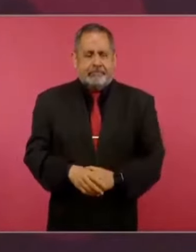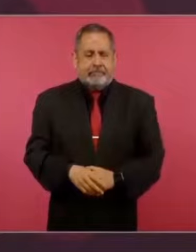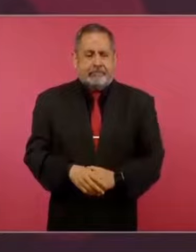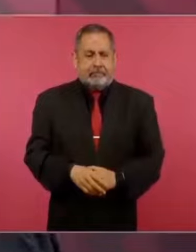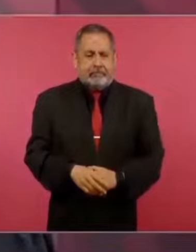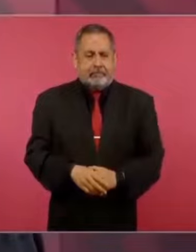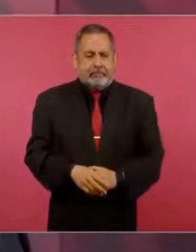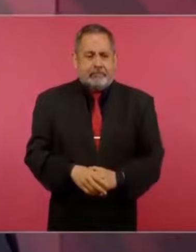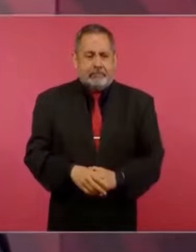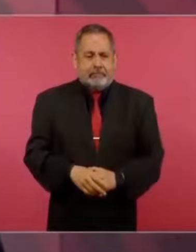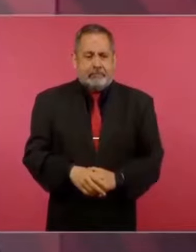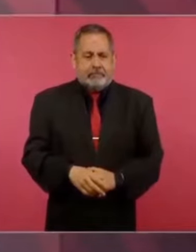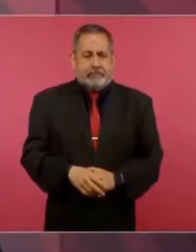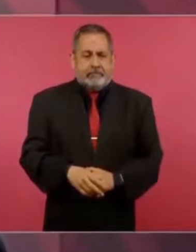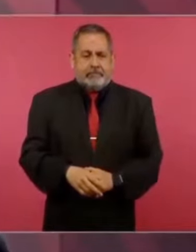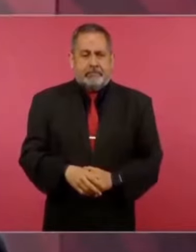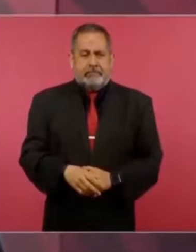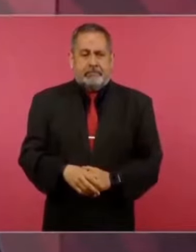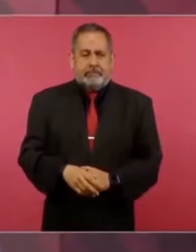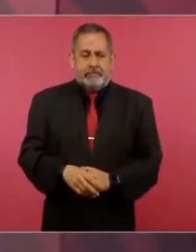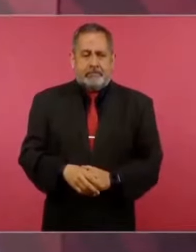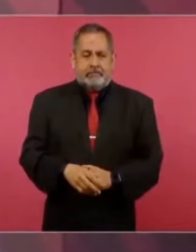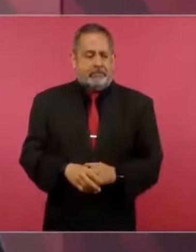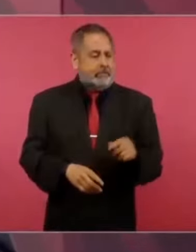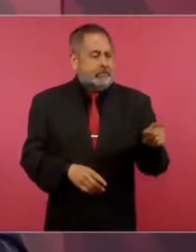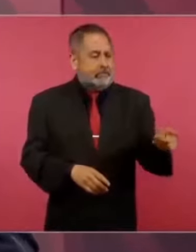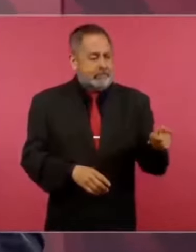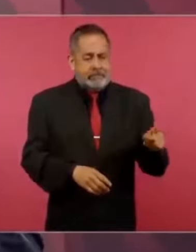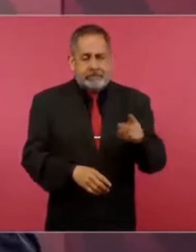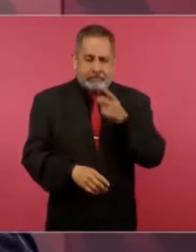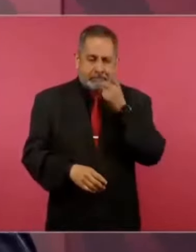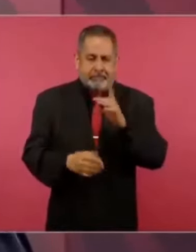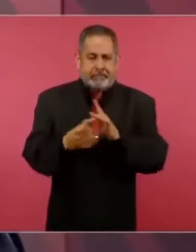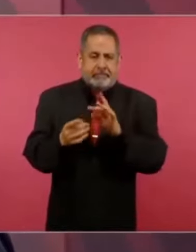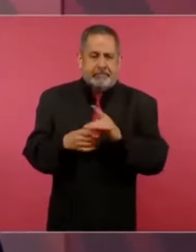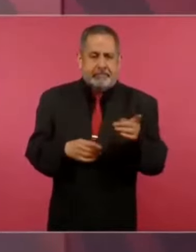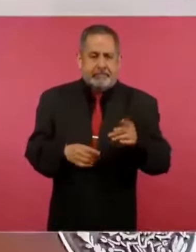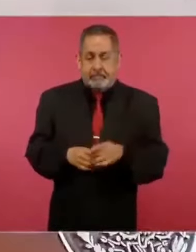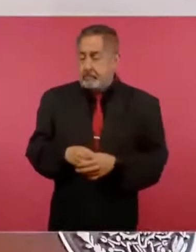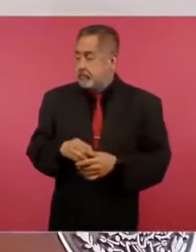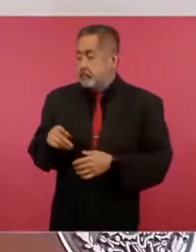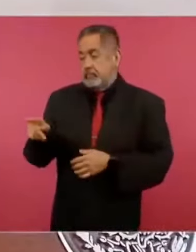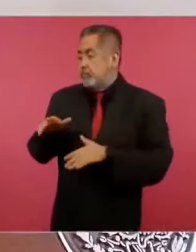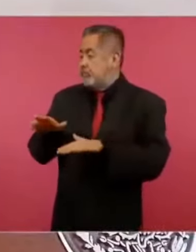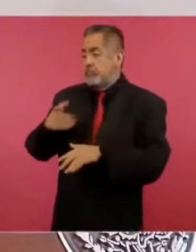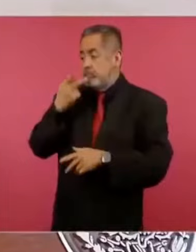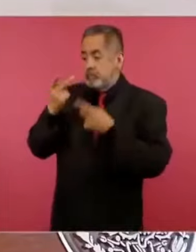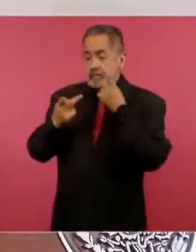que no se hable de corrupción. Entonces,